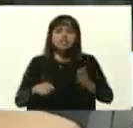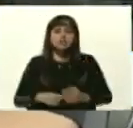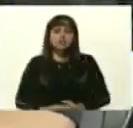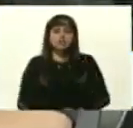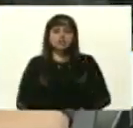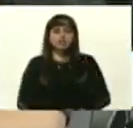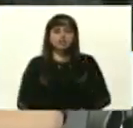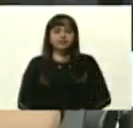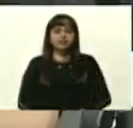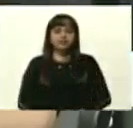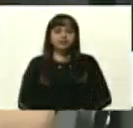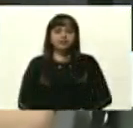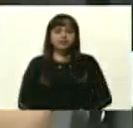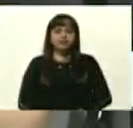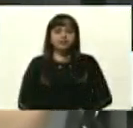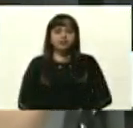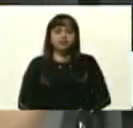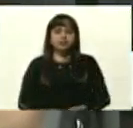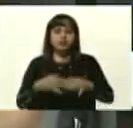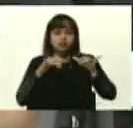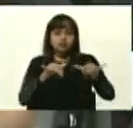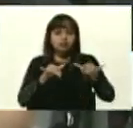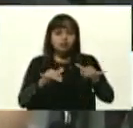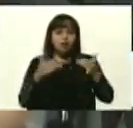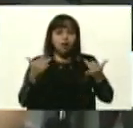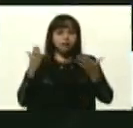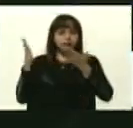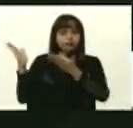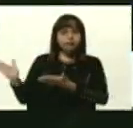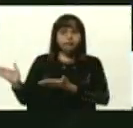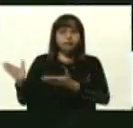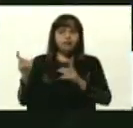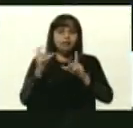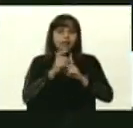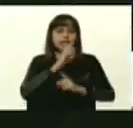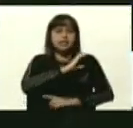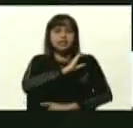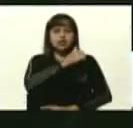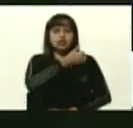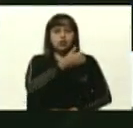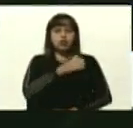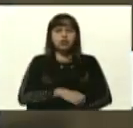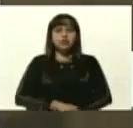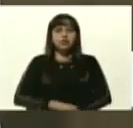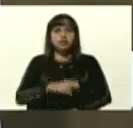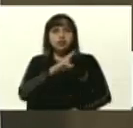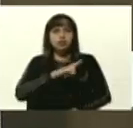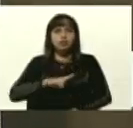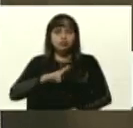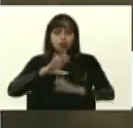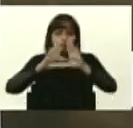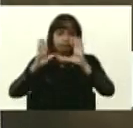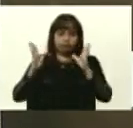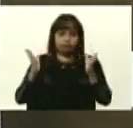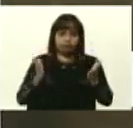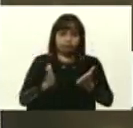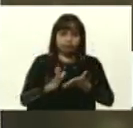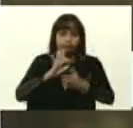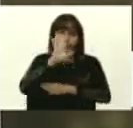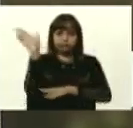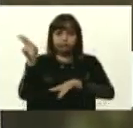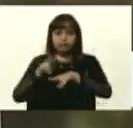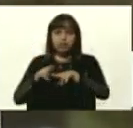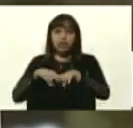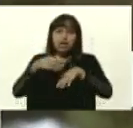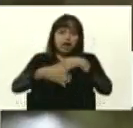En función a esto, le cedo la palabra a la directora de aplicaciones espaciales, Julia Miguel, para